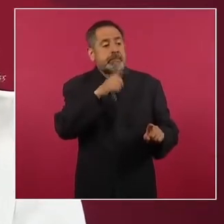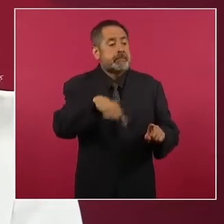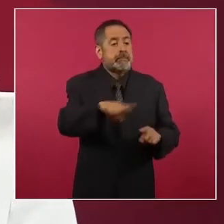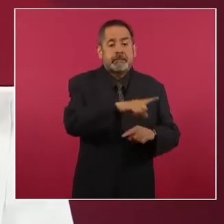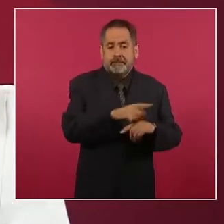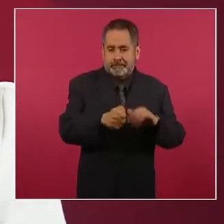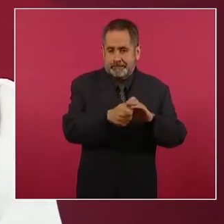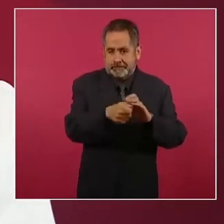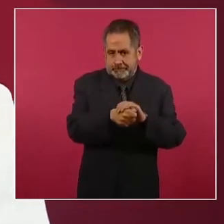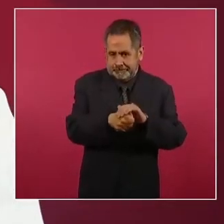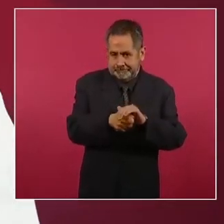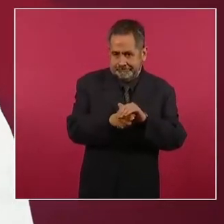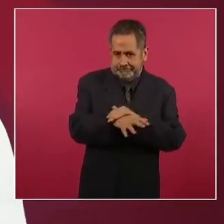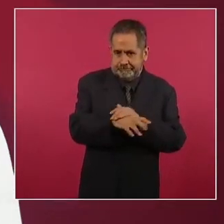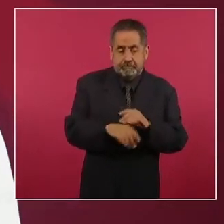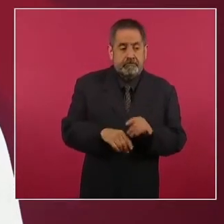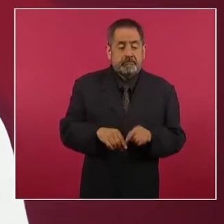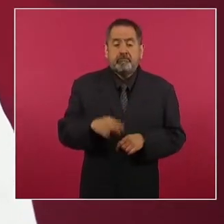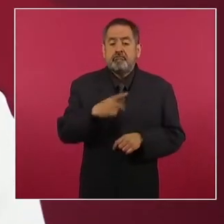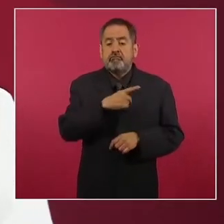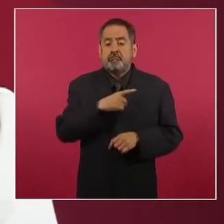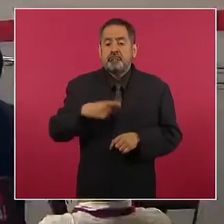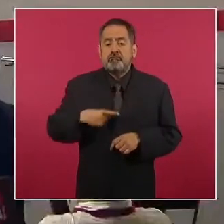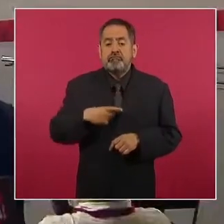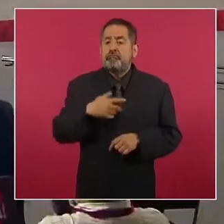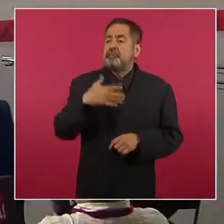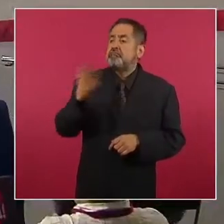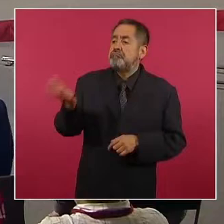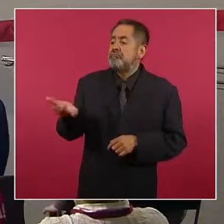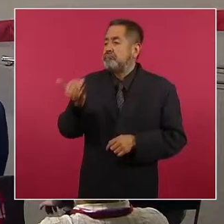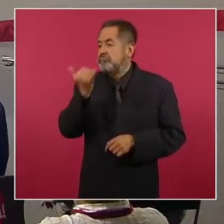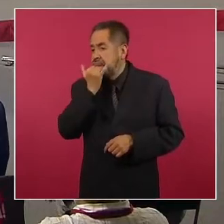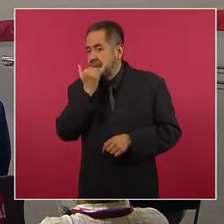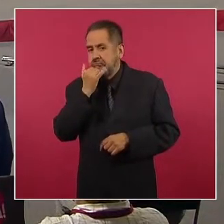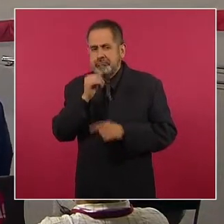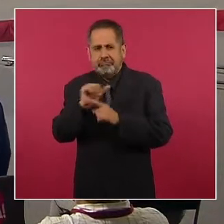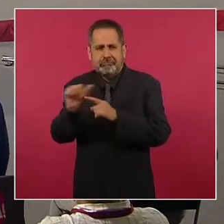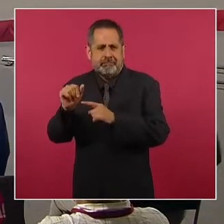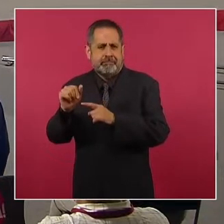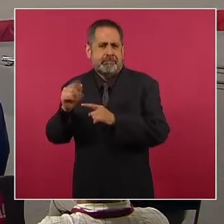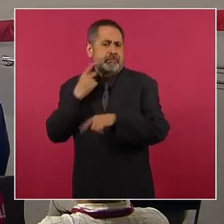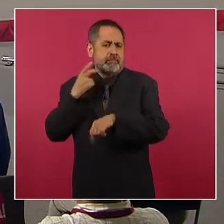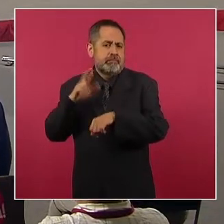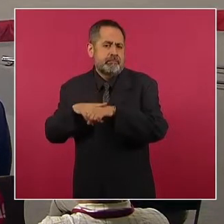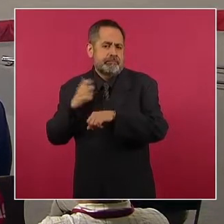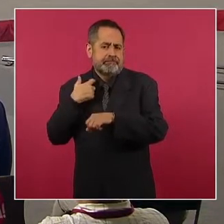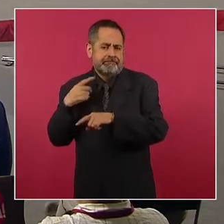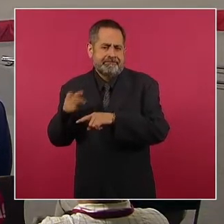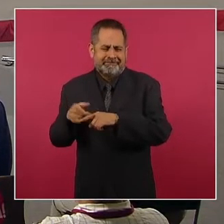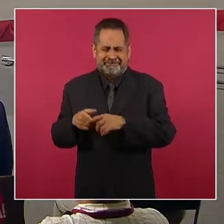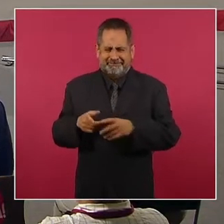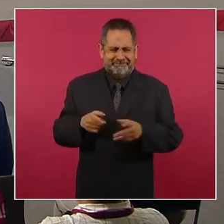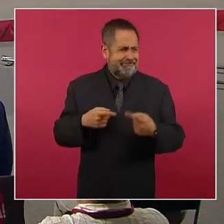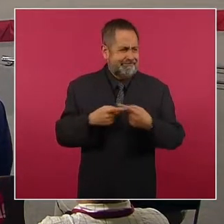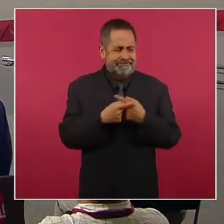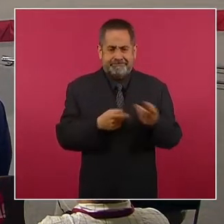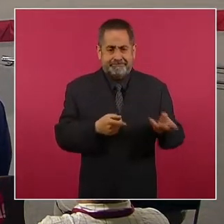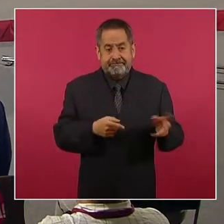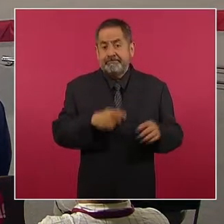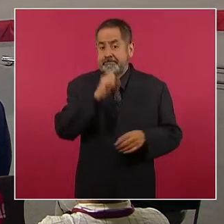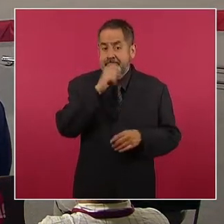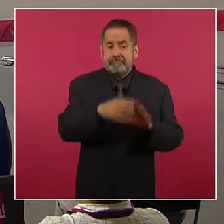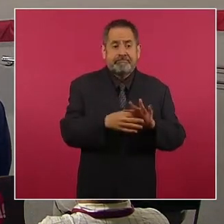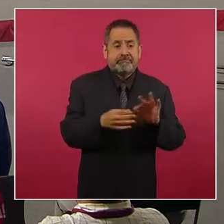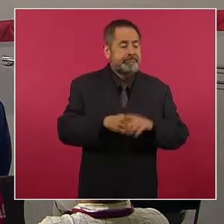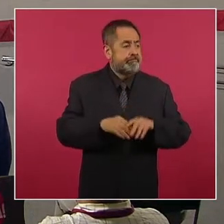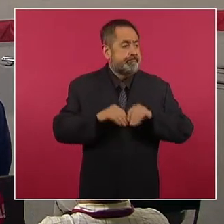desaparecidos debían ofrecerle una disculpa al exprocurador. Y también publicó una columna en